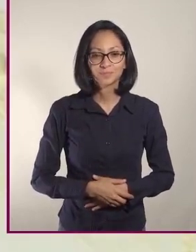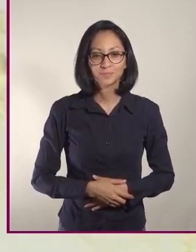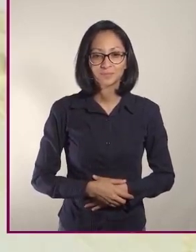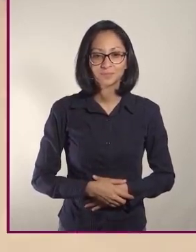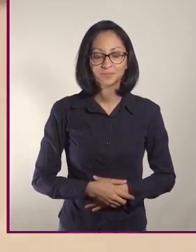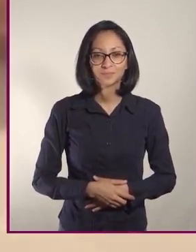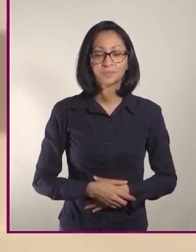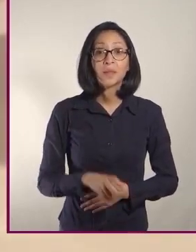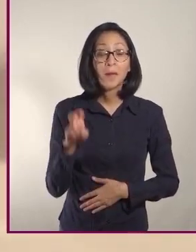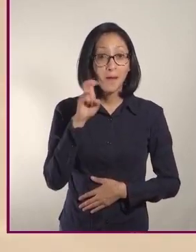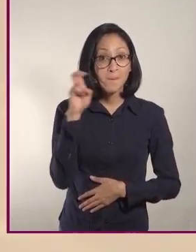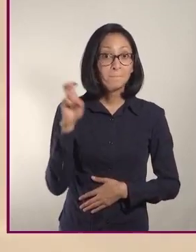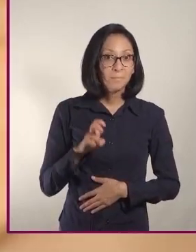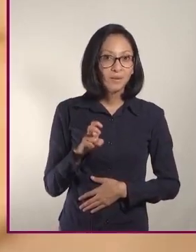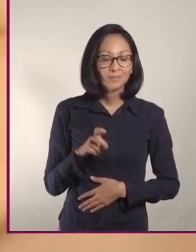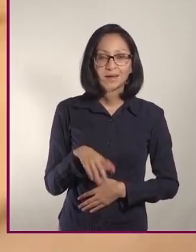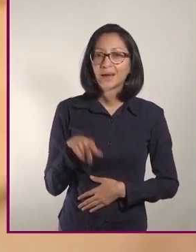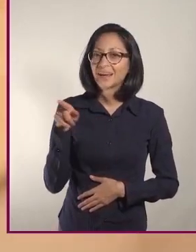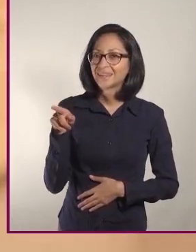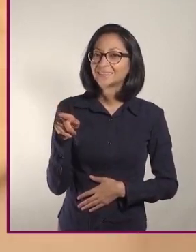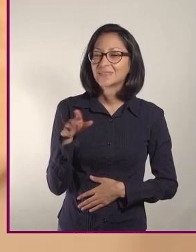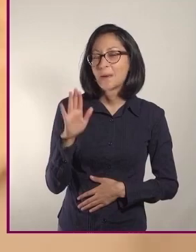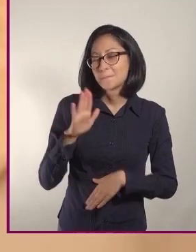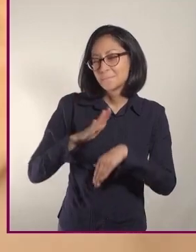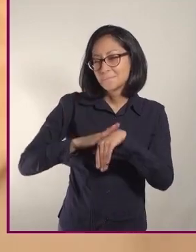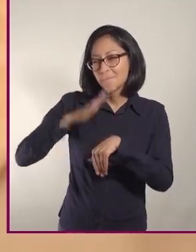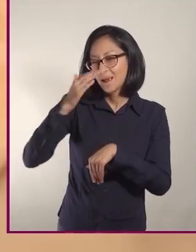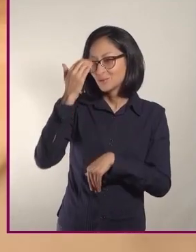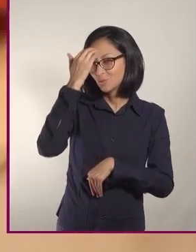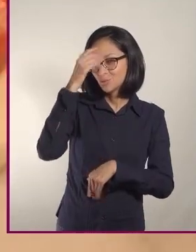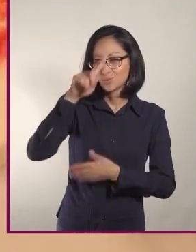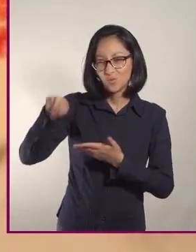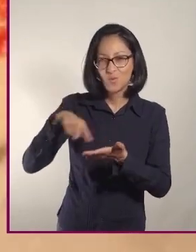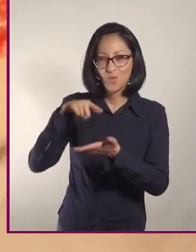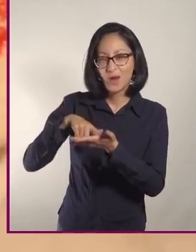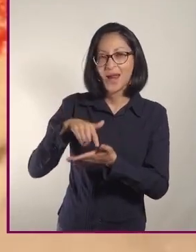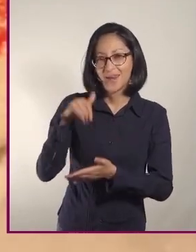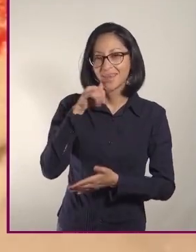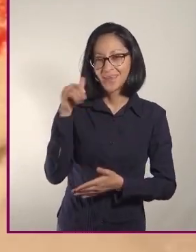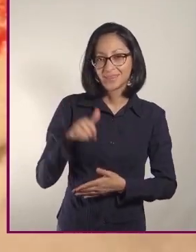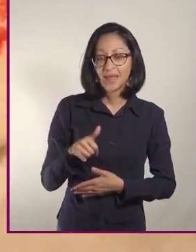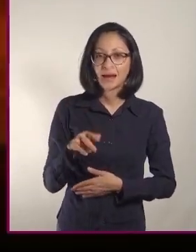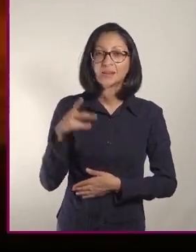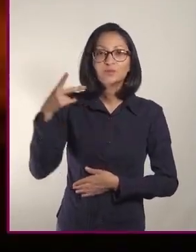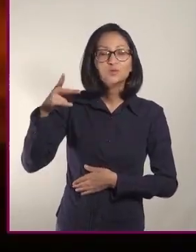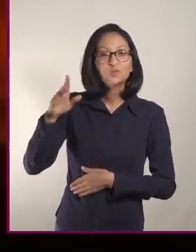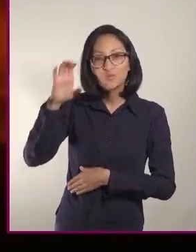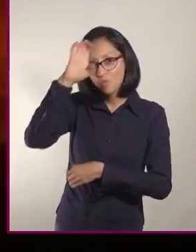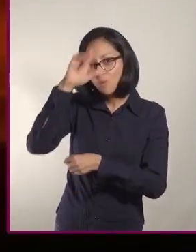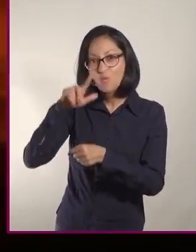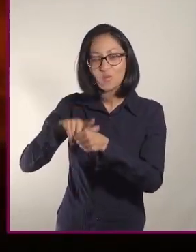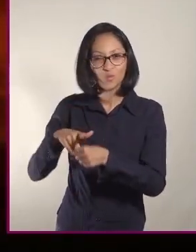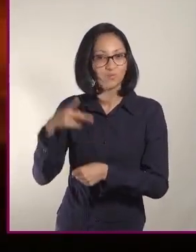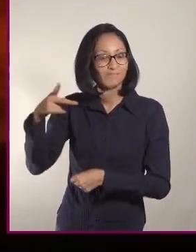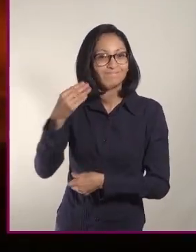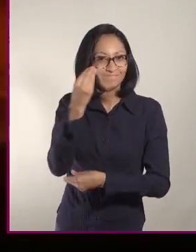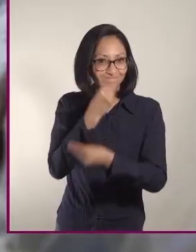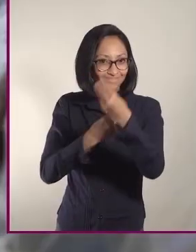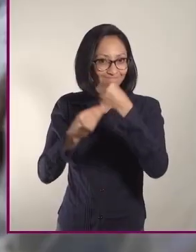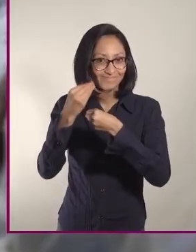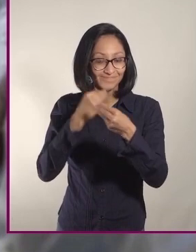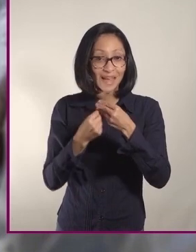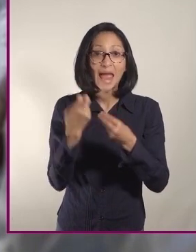La pizza es quizás el platillo más conocido de Italia. Tanto es el valor cultural de este platillo que